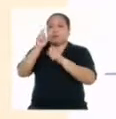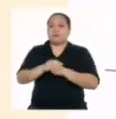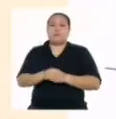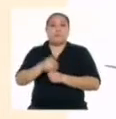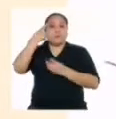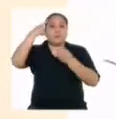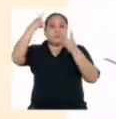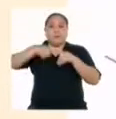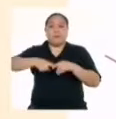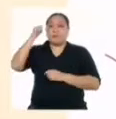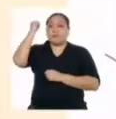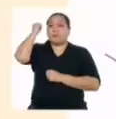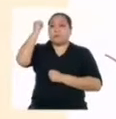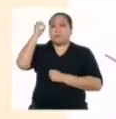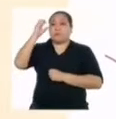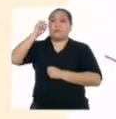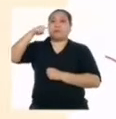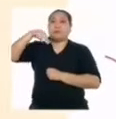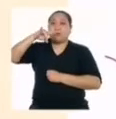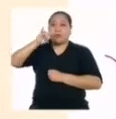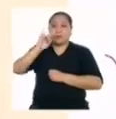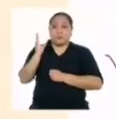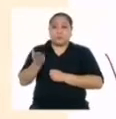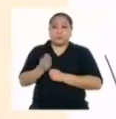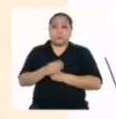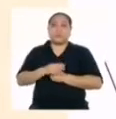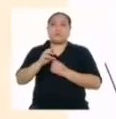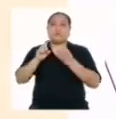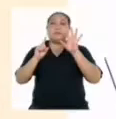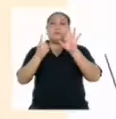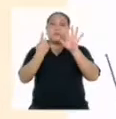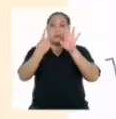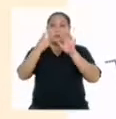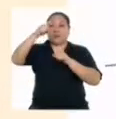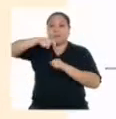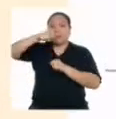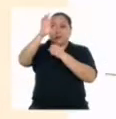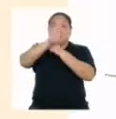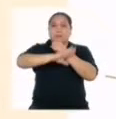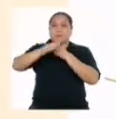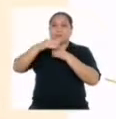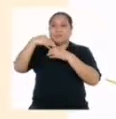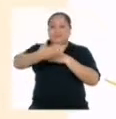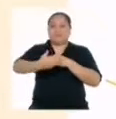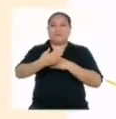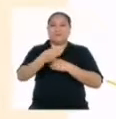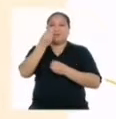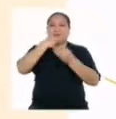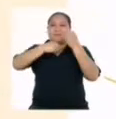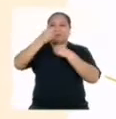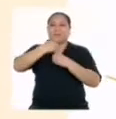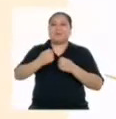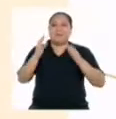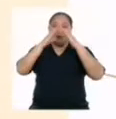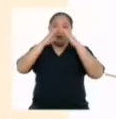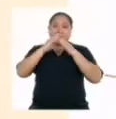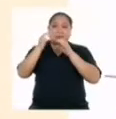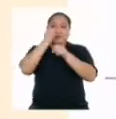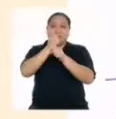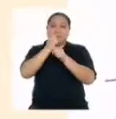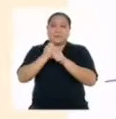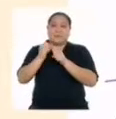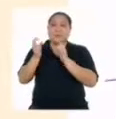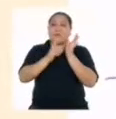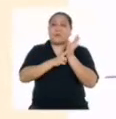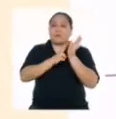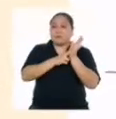Naciones Unidas, ONU, es la sexta necesidad básica después de la nutrición, la educación, la vivienda, el trabajo y la seguridad